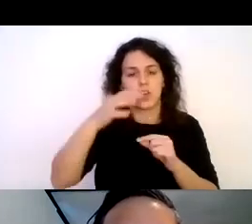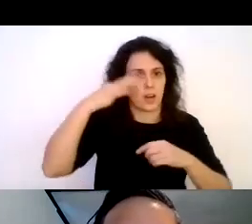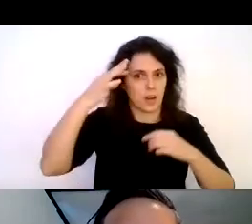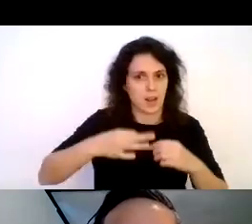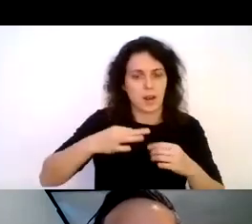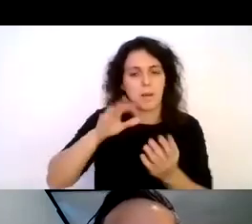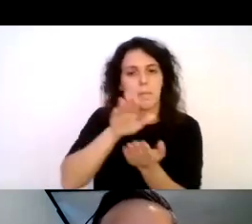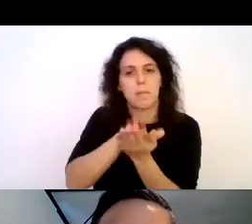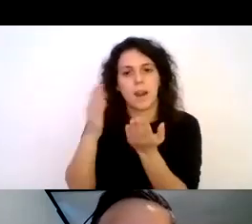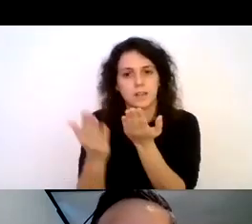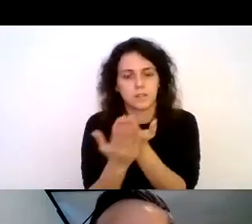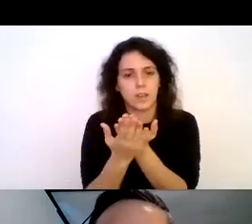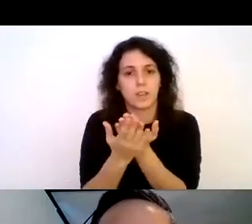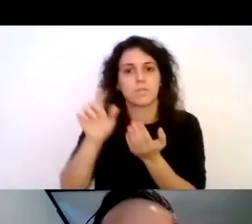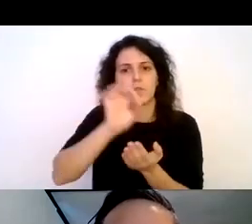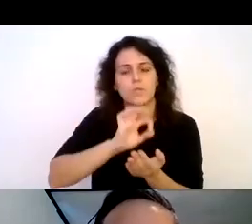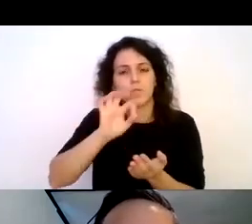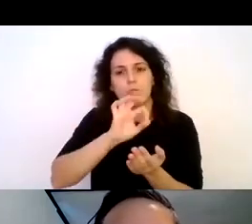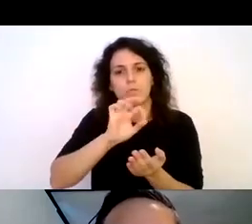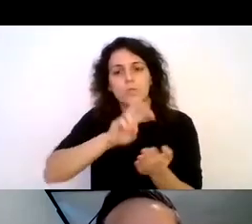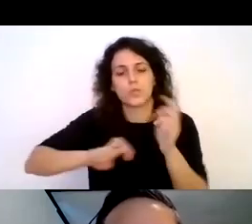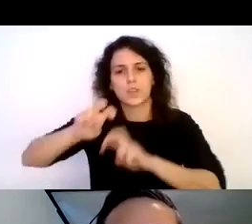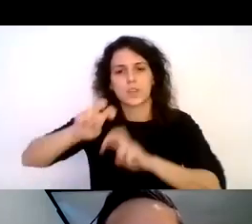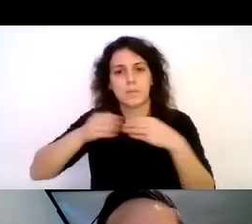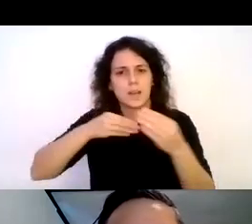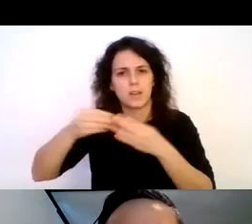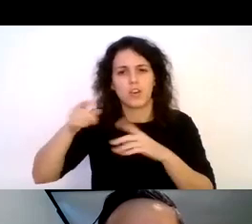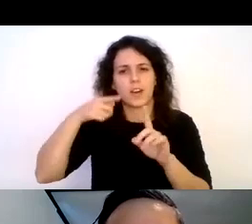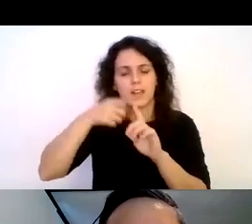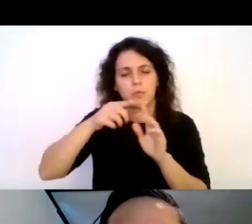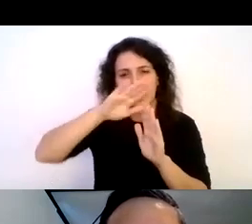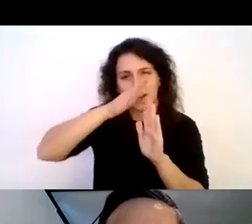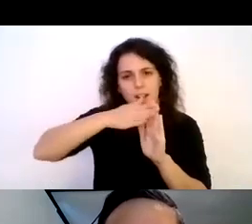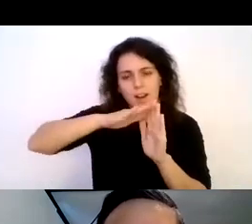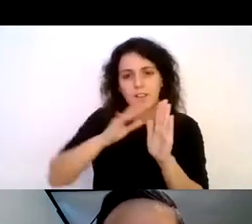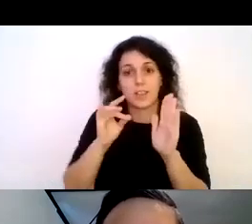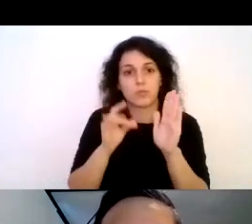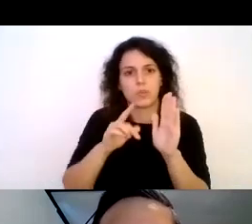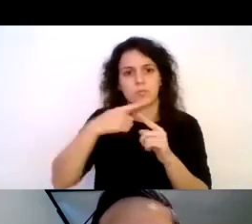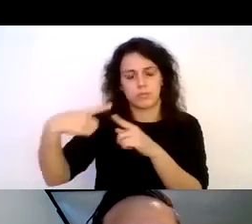y tuve que buscar materiales para poder hacer el relieve y dar diferentes texturas sobre la mica.